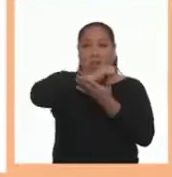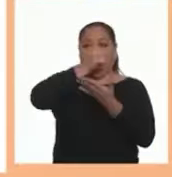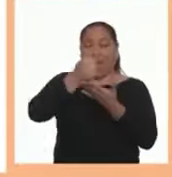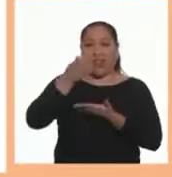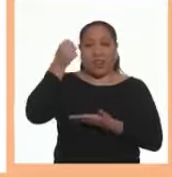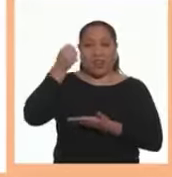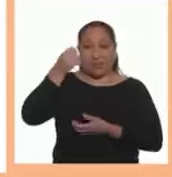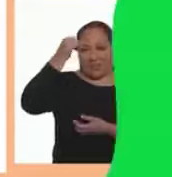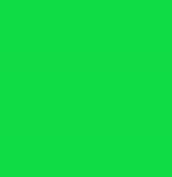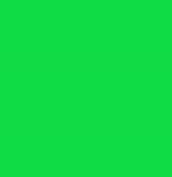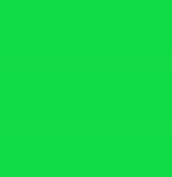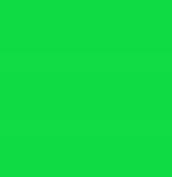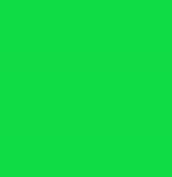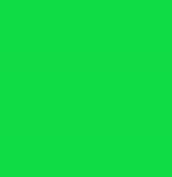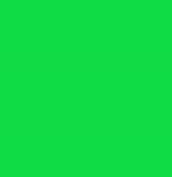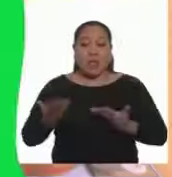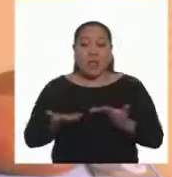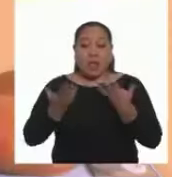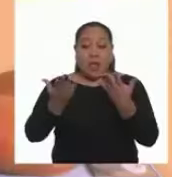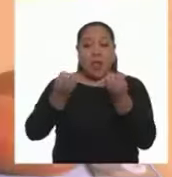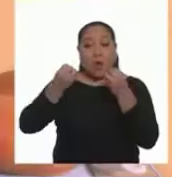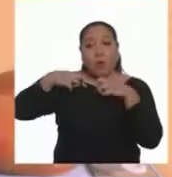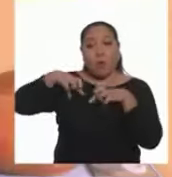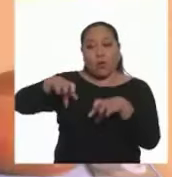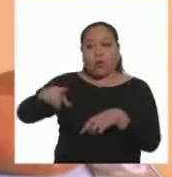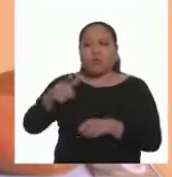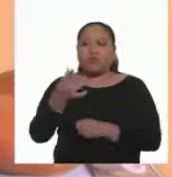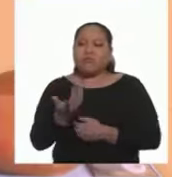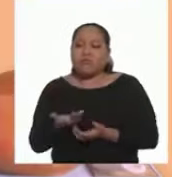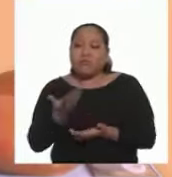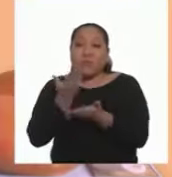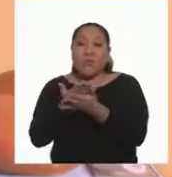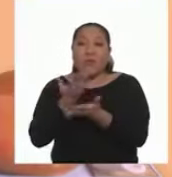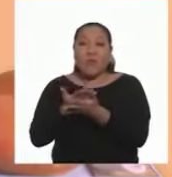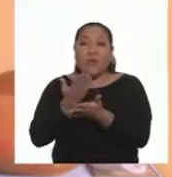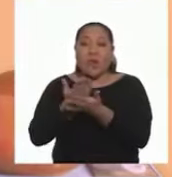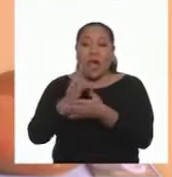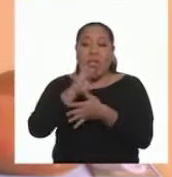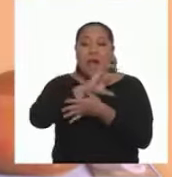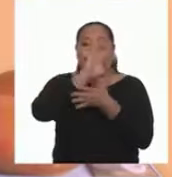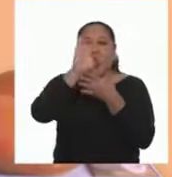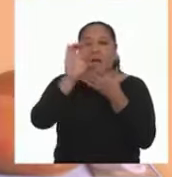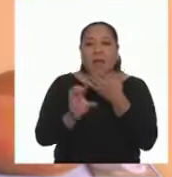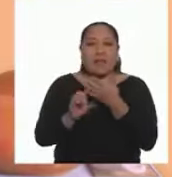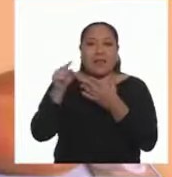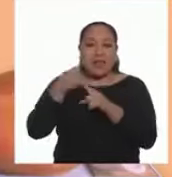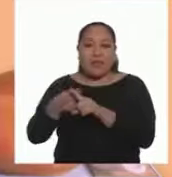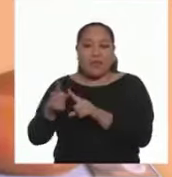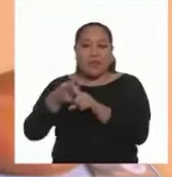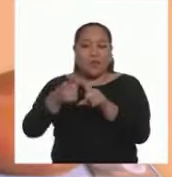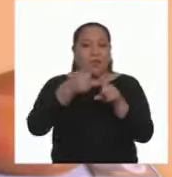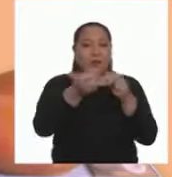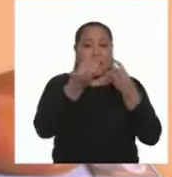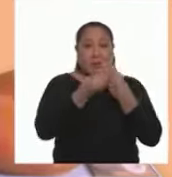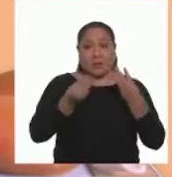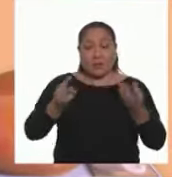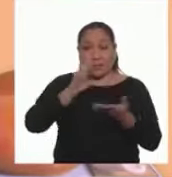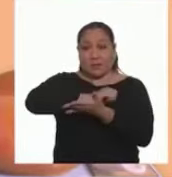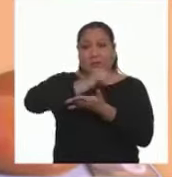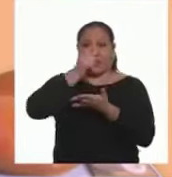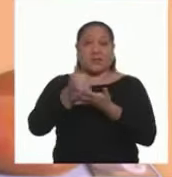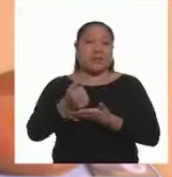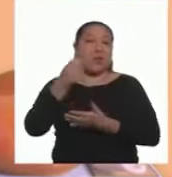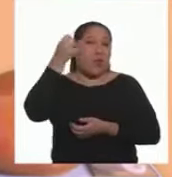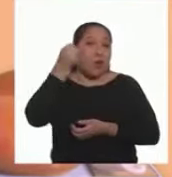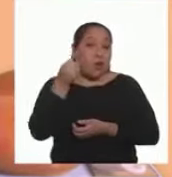rico arroz con leche Denle la oportunidad De experimentar Las características De los